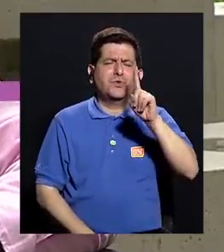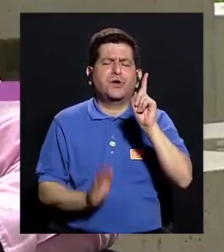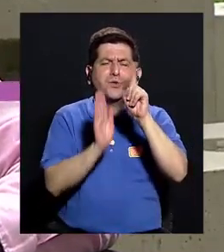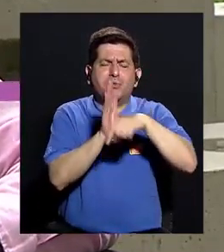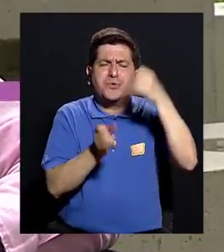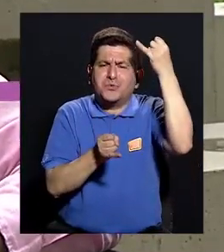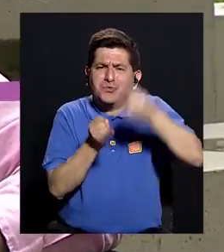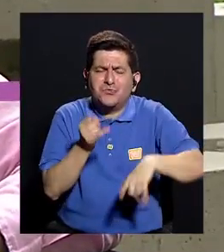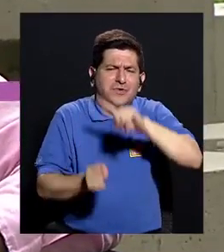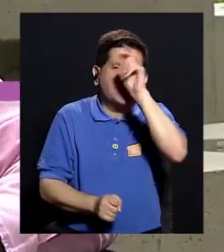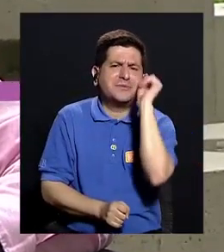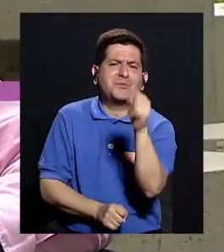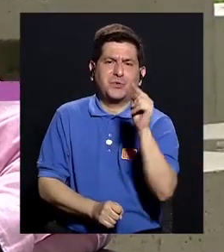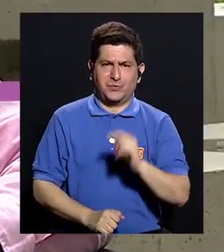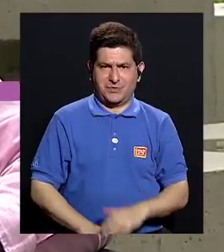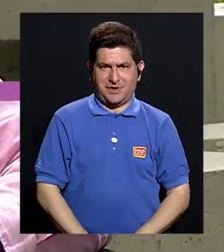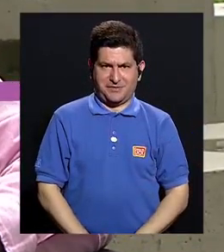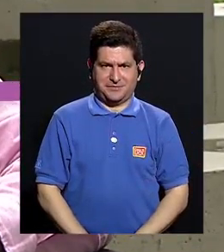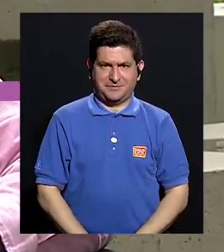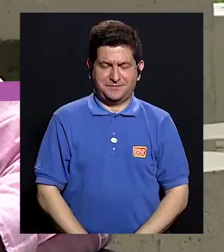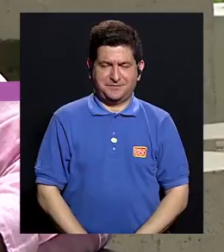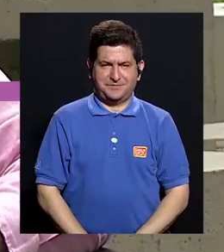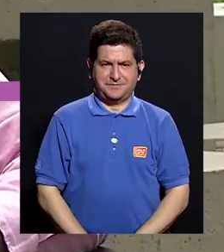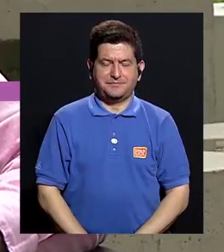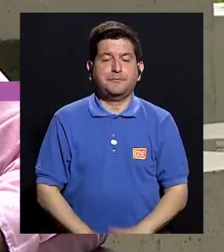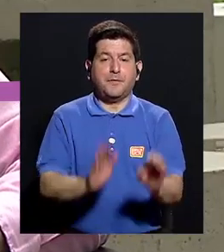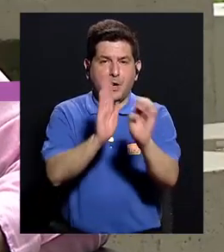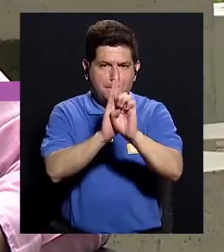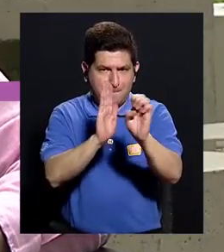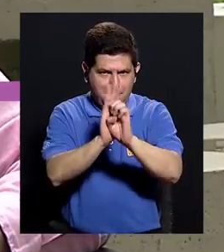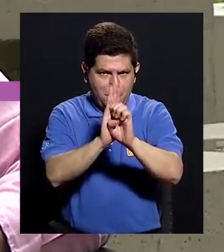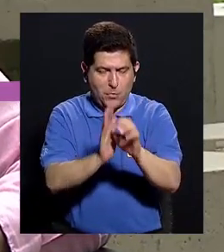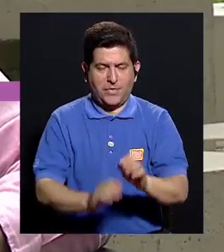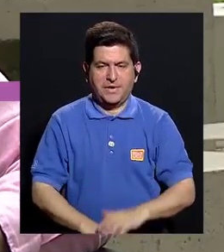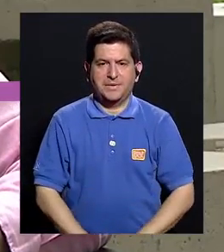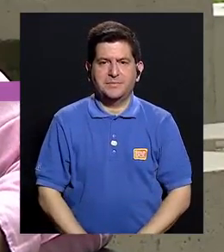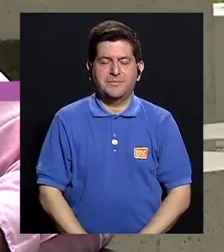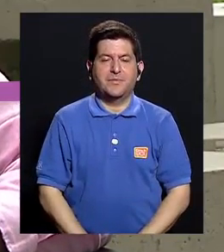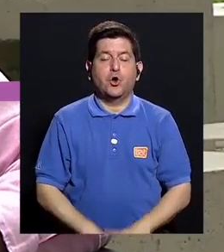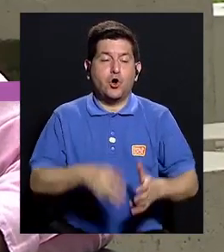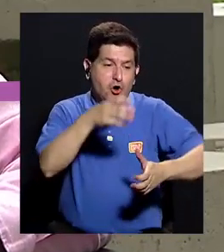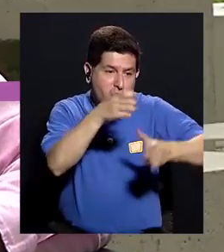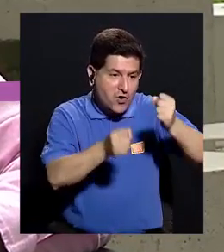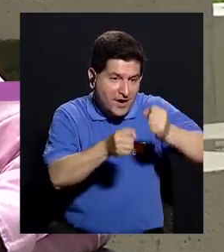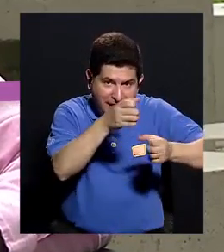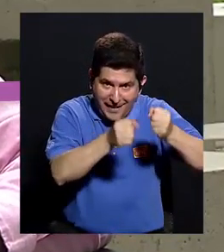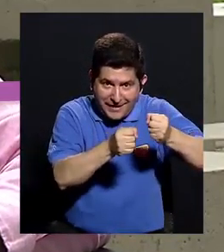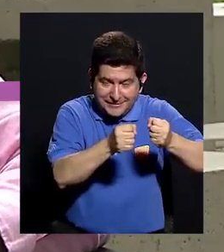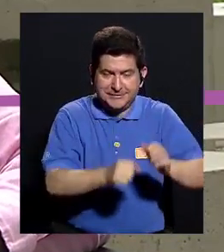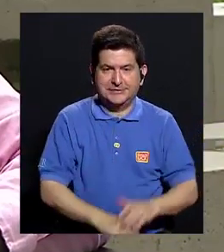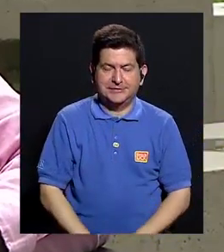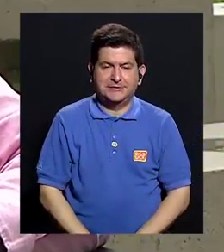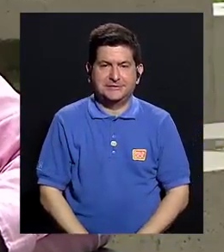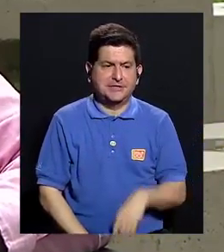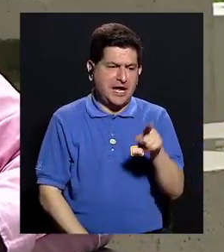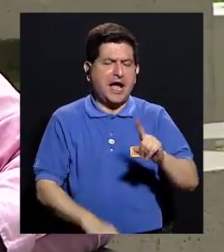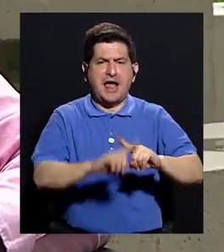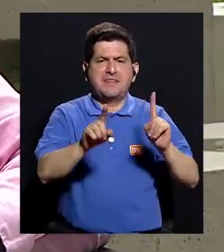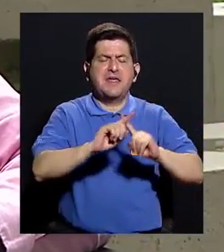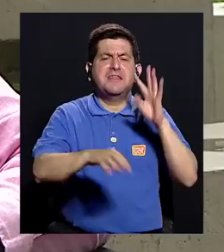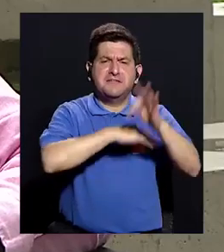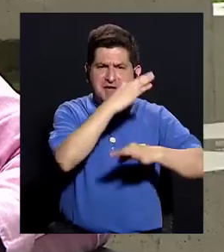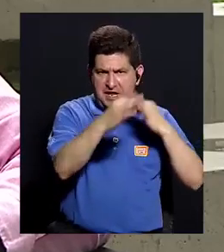minutito final en este último bloque, pero bueno, por ejemplo, le voy a poner el ejemplo de la leche que una la puede deslactosar